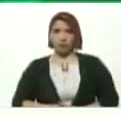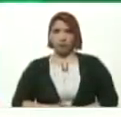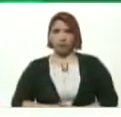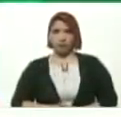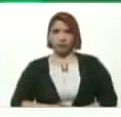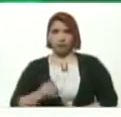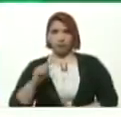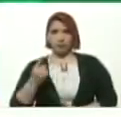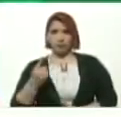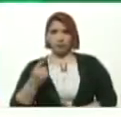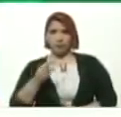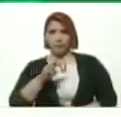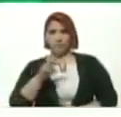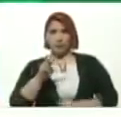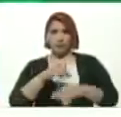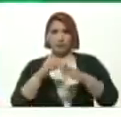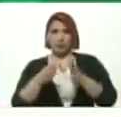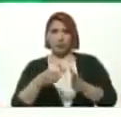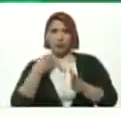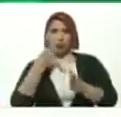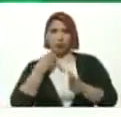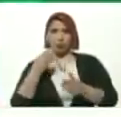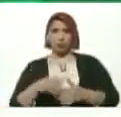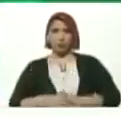Primera Viceministra De la Juventud